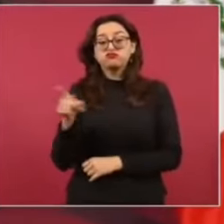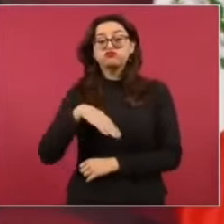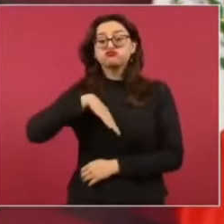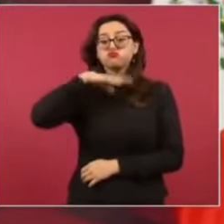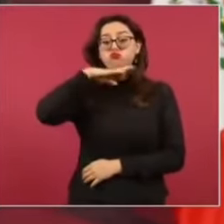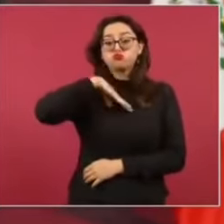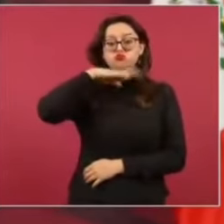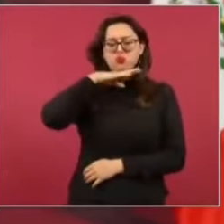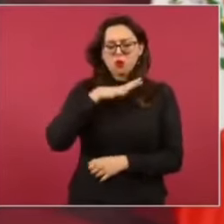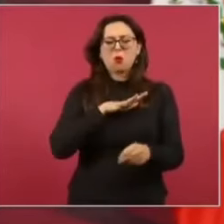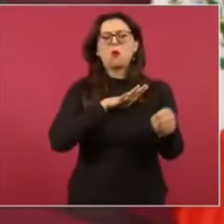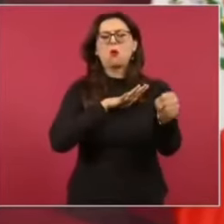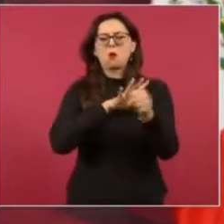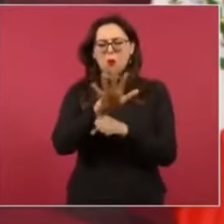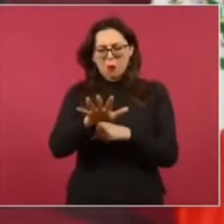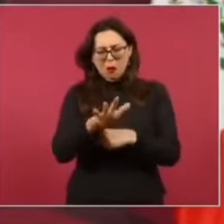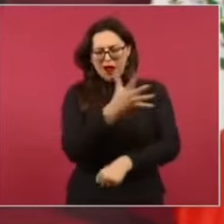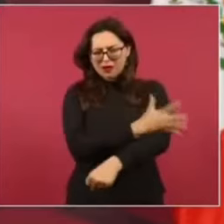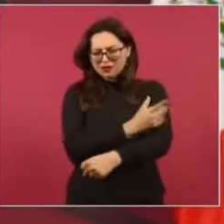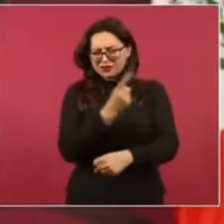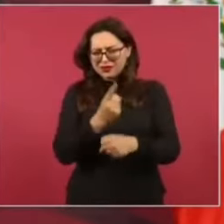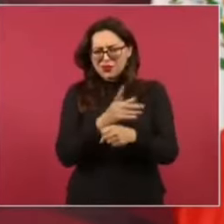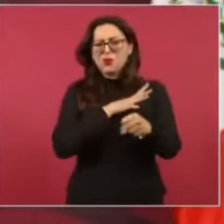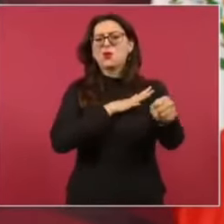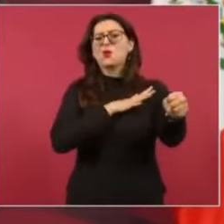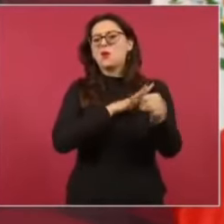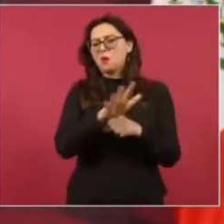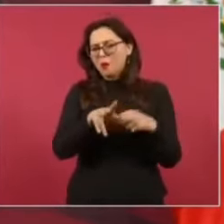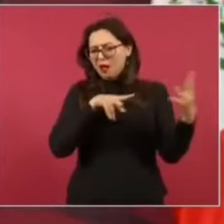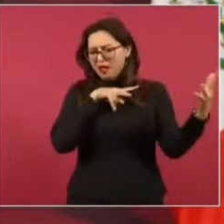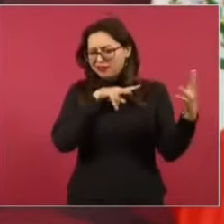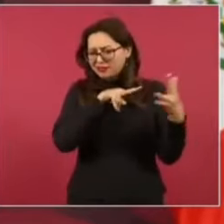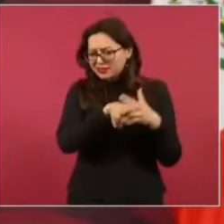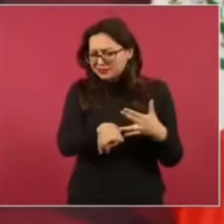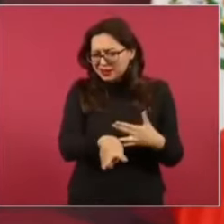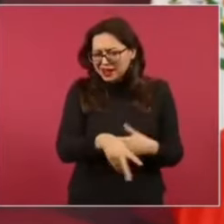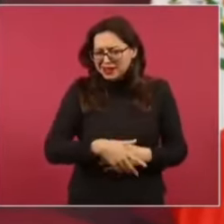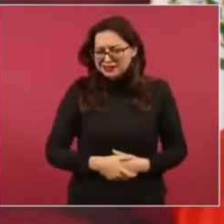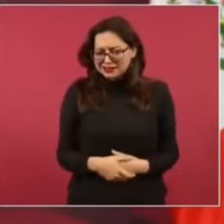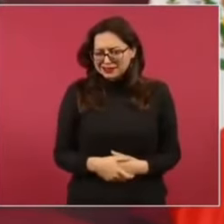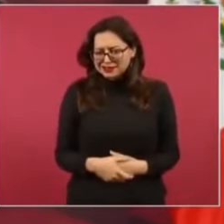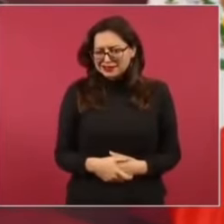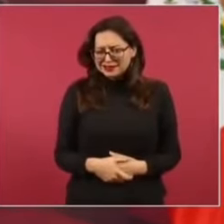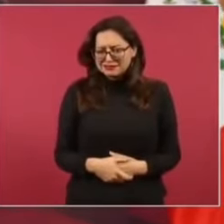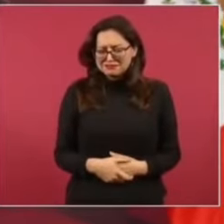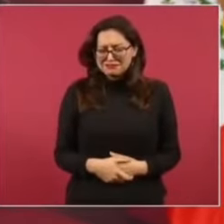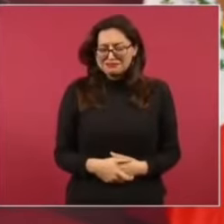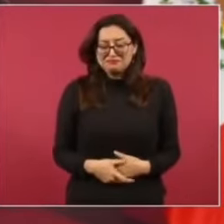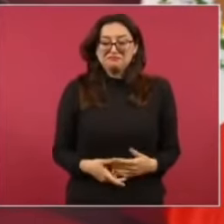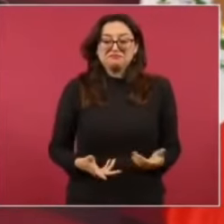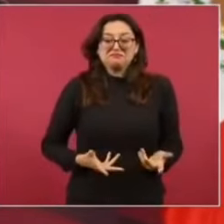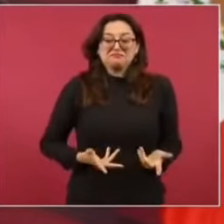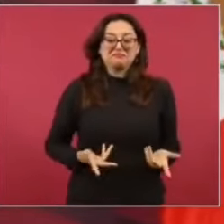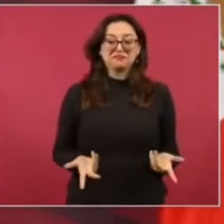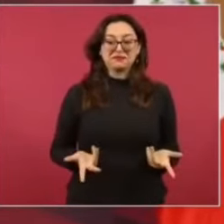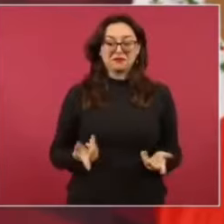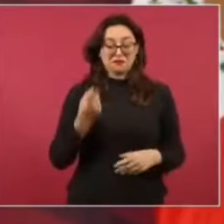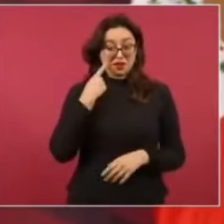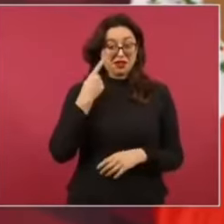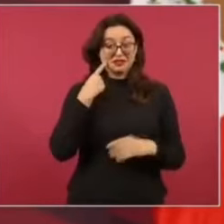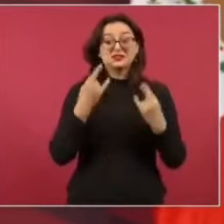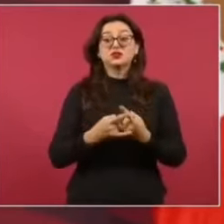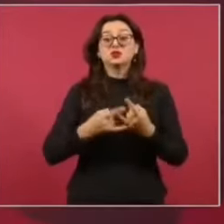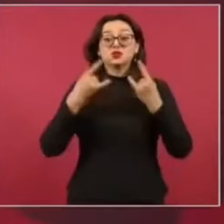qué transparencia puede haber si apenas habían creado el INAI